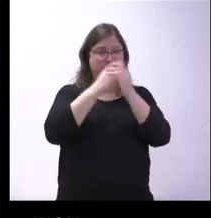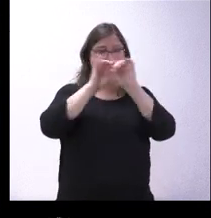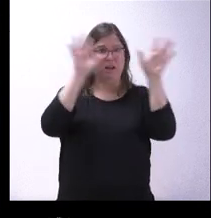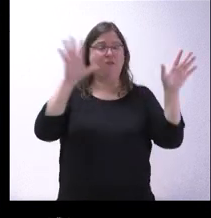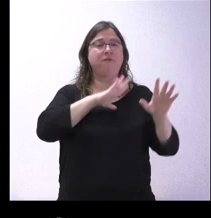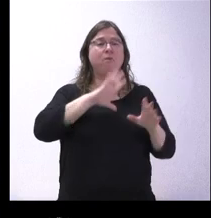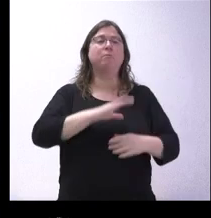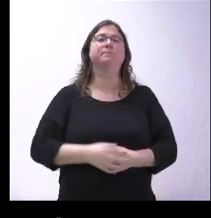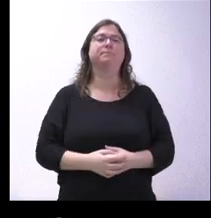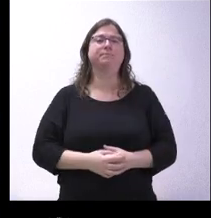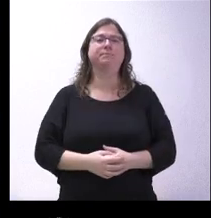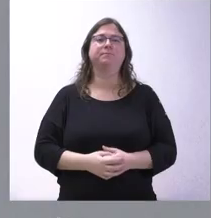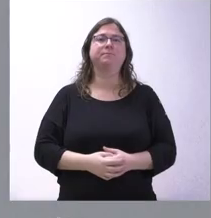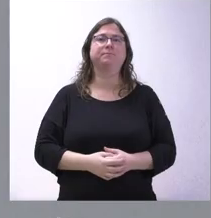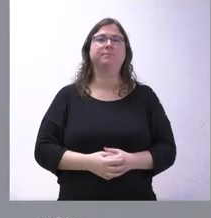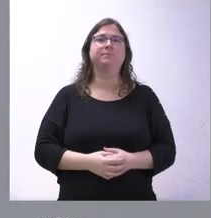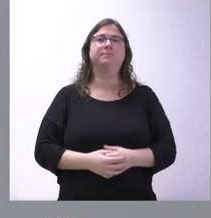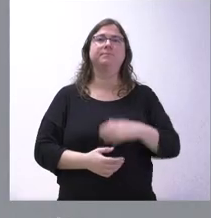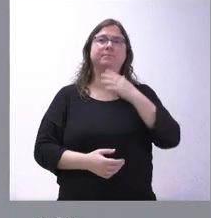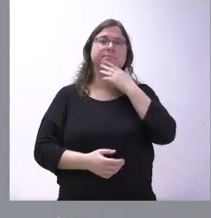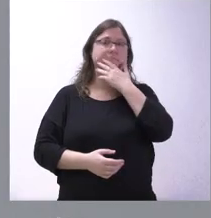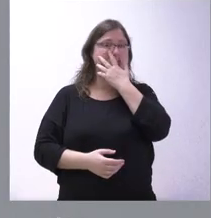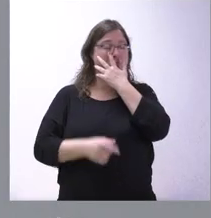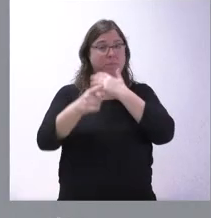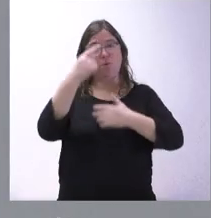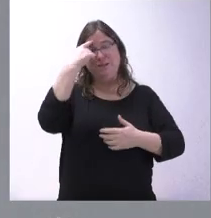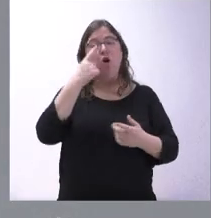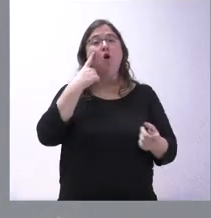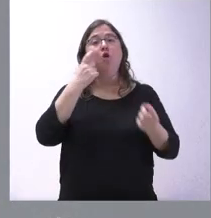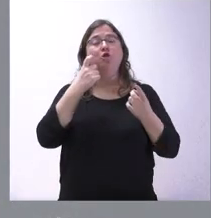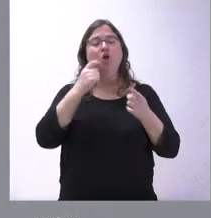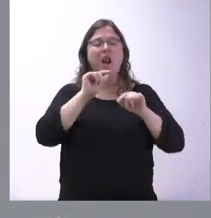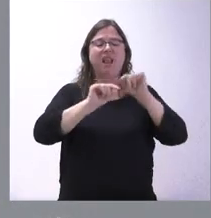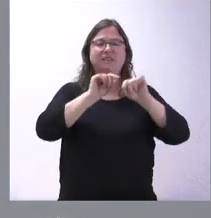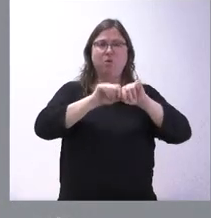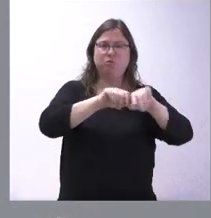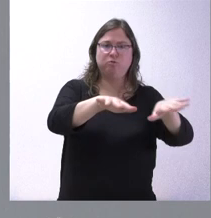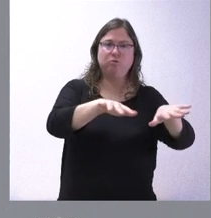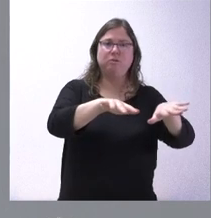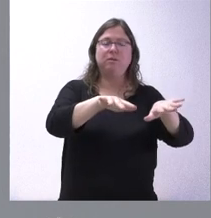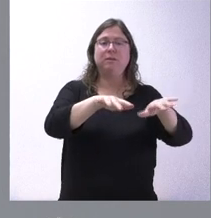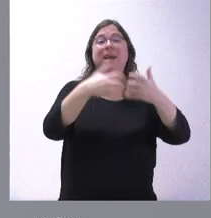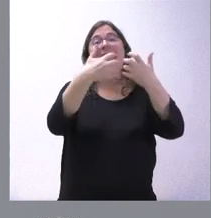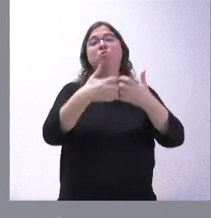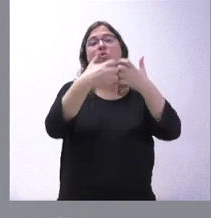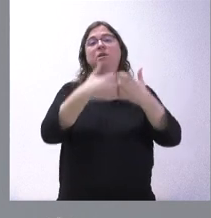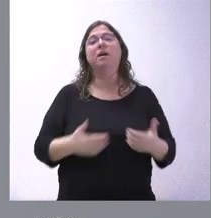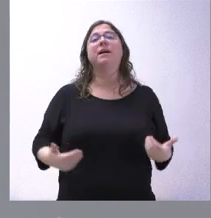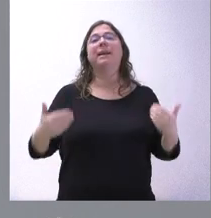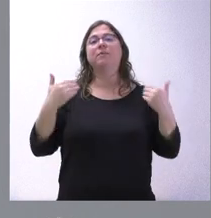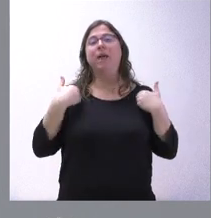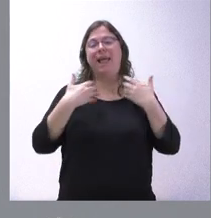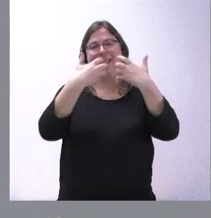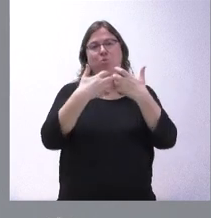Muchas gracias. Pues, como usted sabe, el control de residuos de ámbito industrial corresponde a las empresas de industrias.